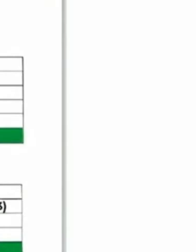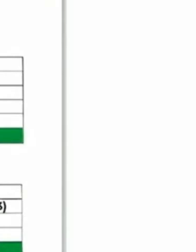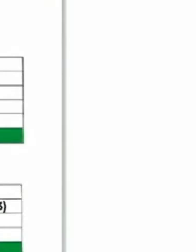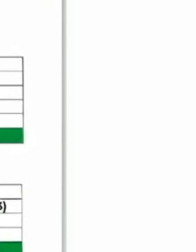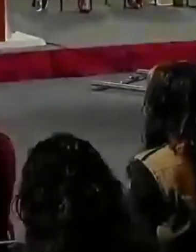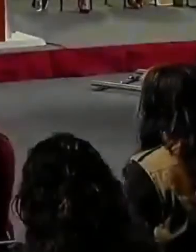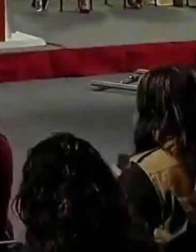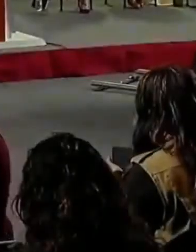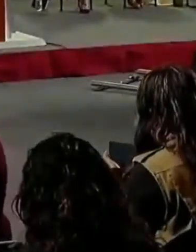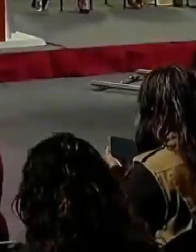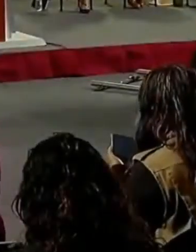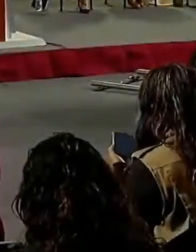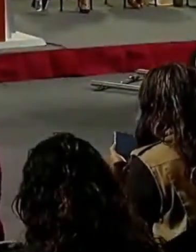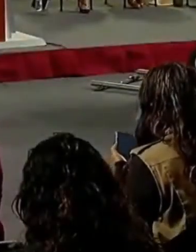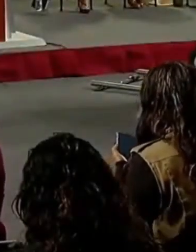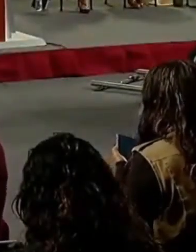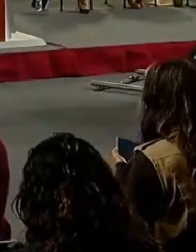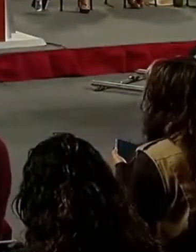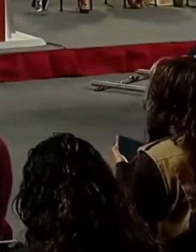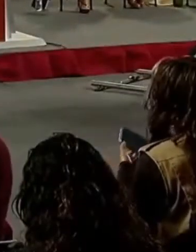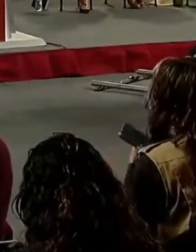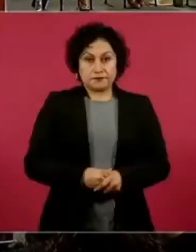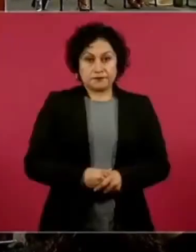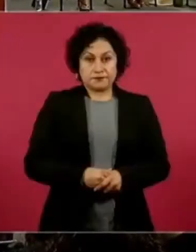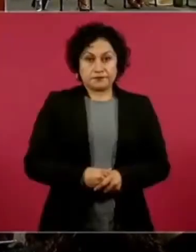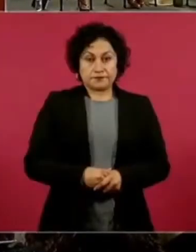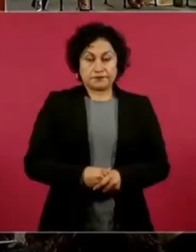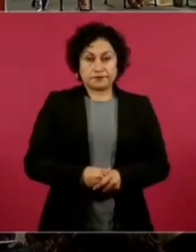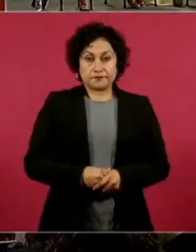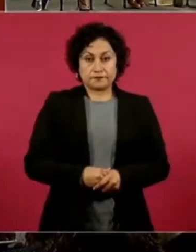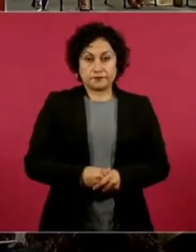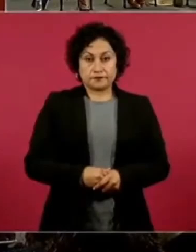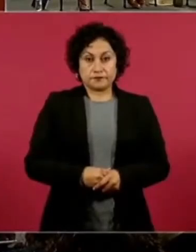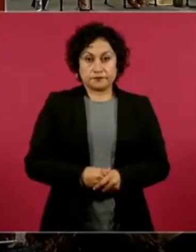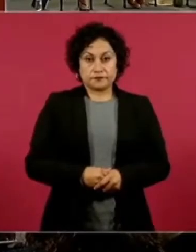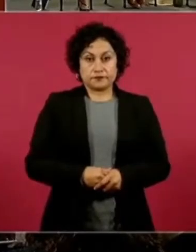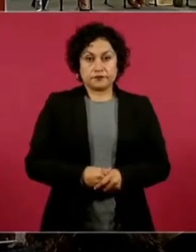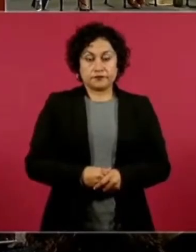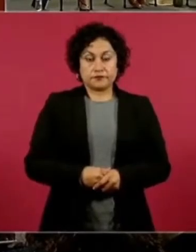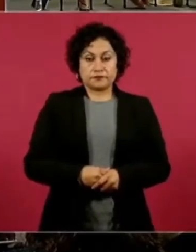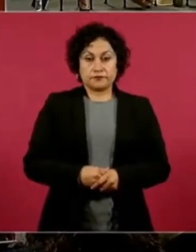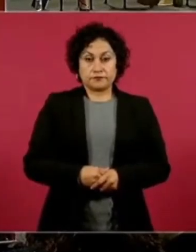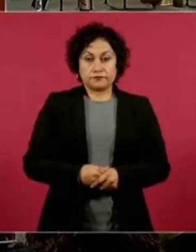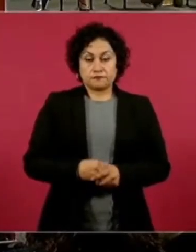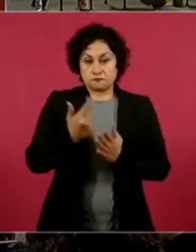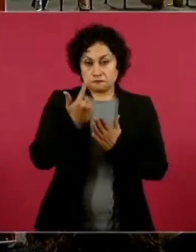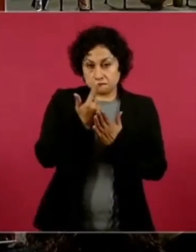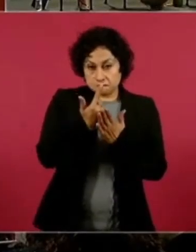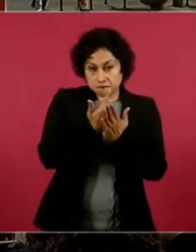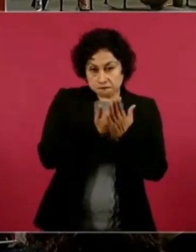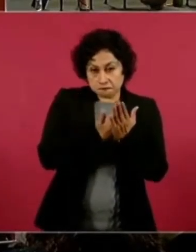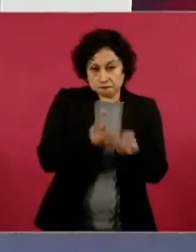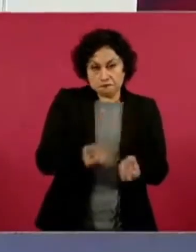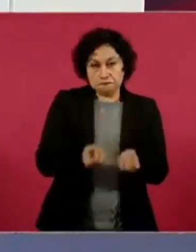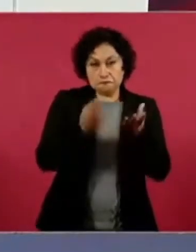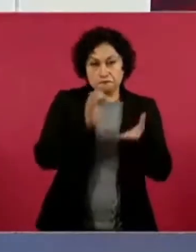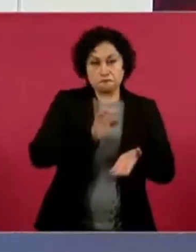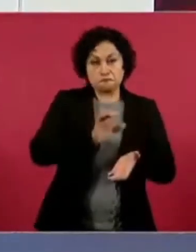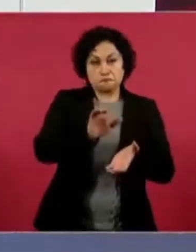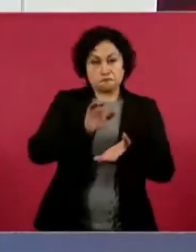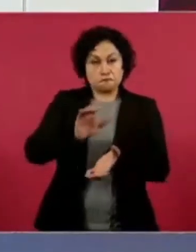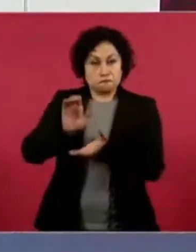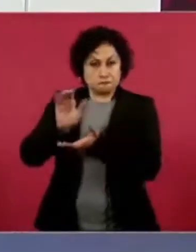litros de agua 4 millones 152 mil 415. Canasta